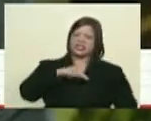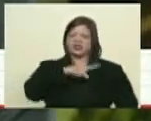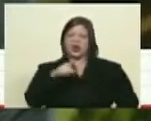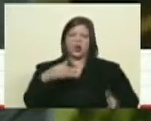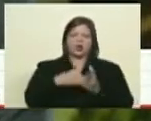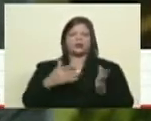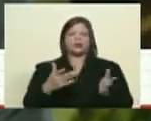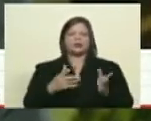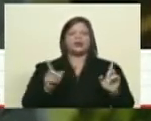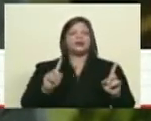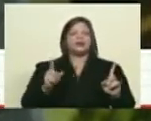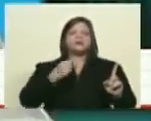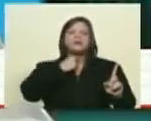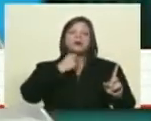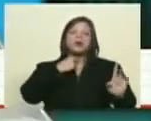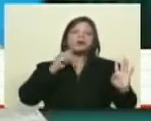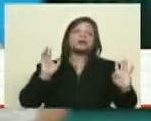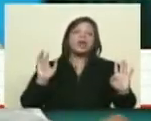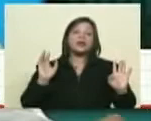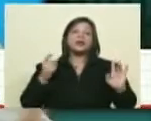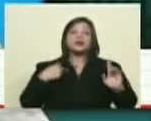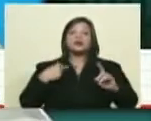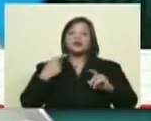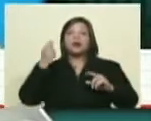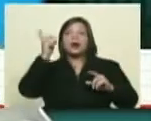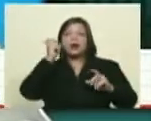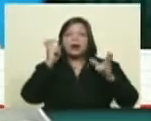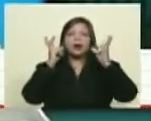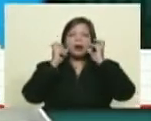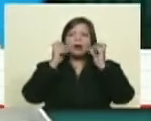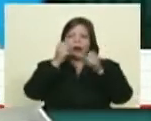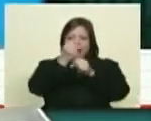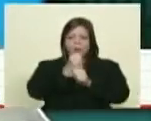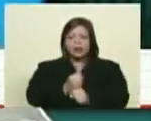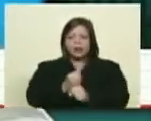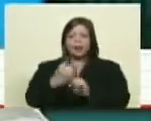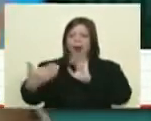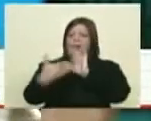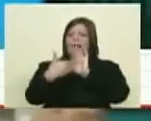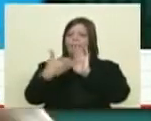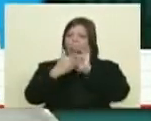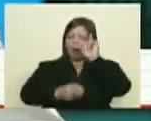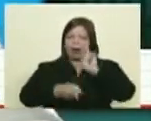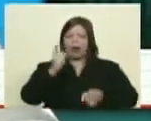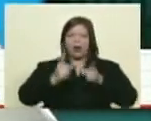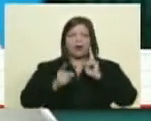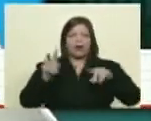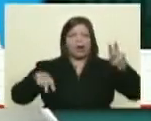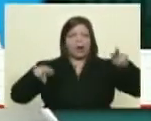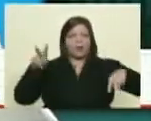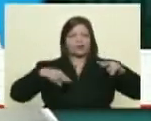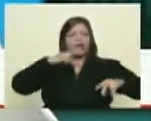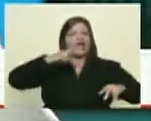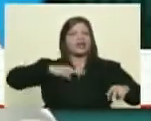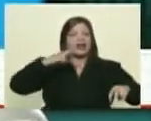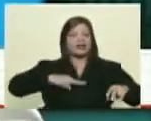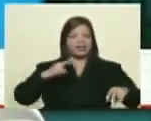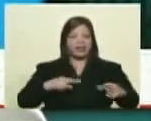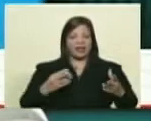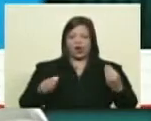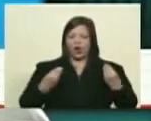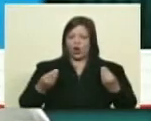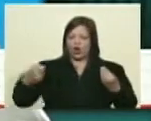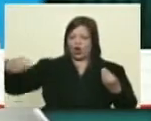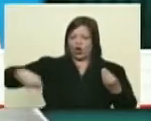ya me habría gustado de hecho yo esperaba que hubiera una reacción porque críticas muy duras y hay una exposición de la realidad de cómo se